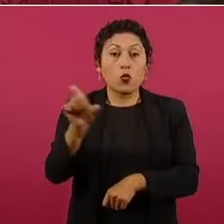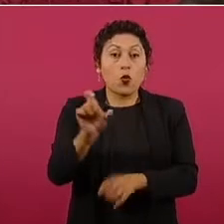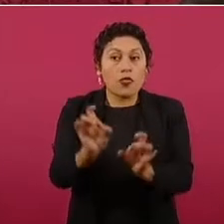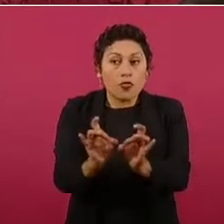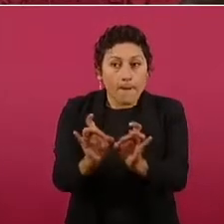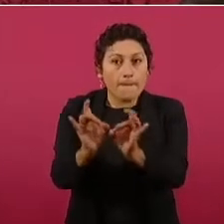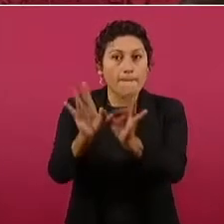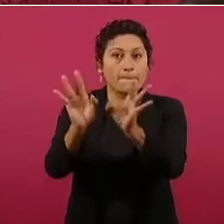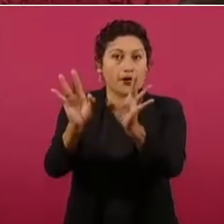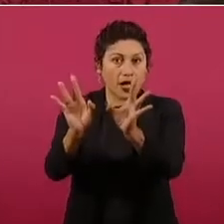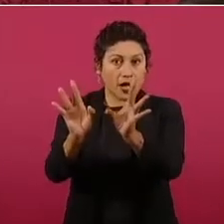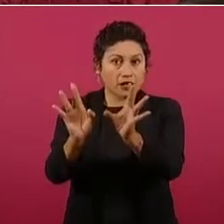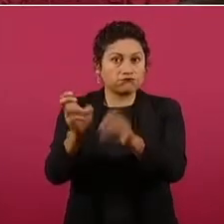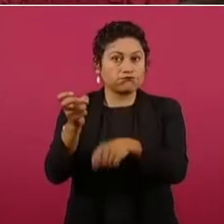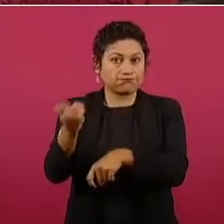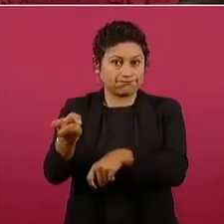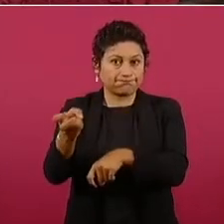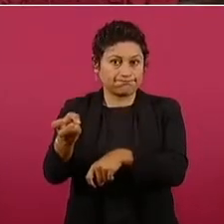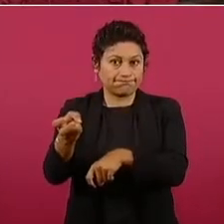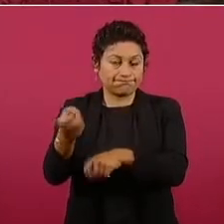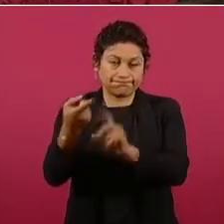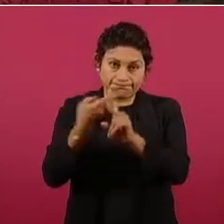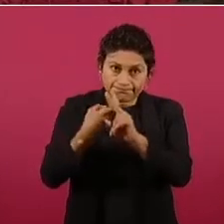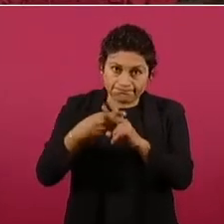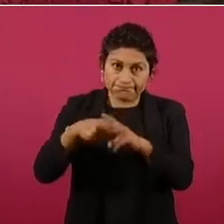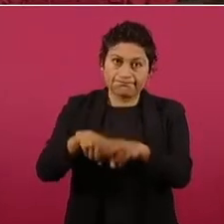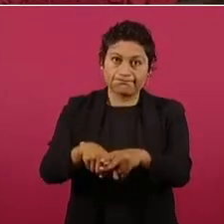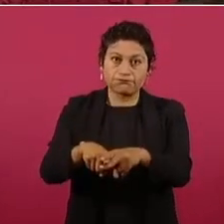Palestina y entre Estados Unidos y China.